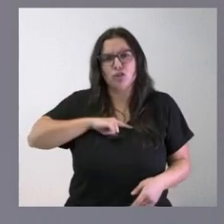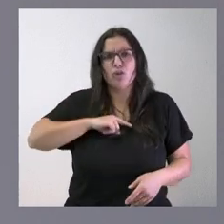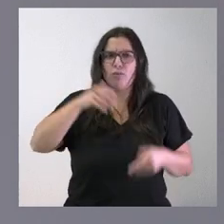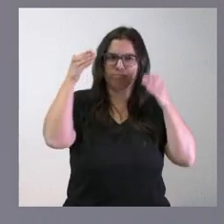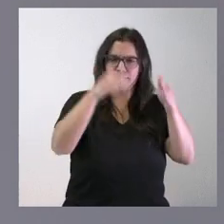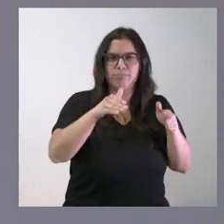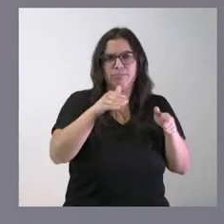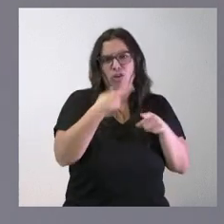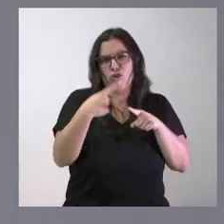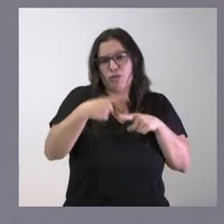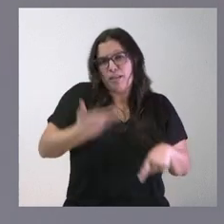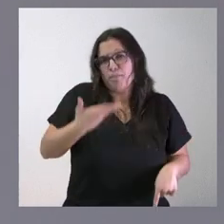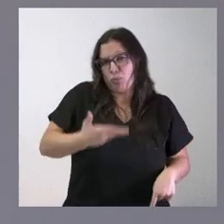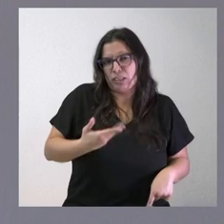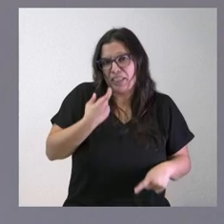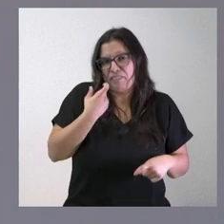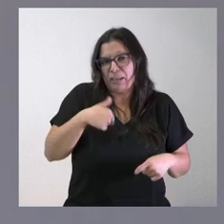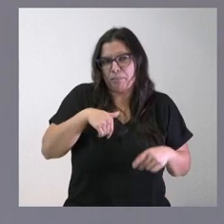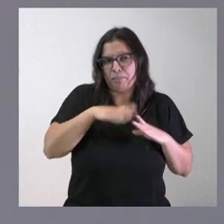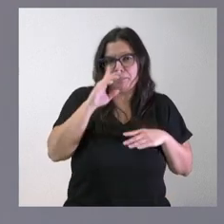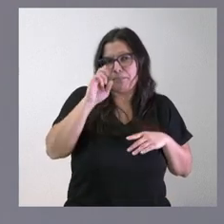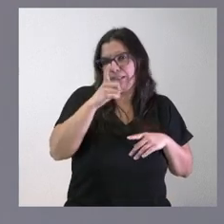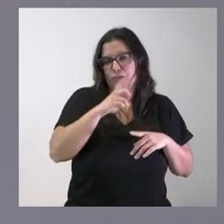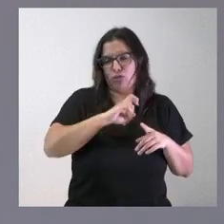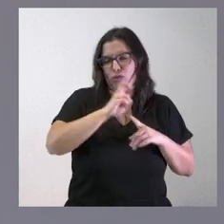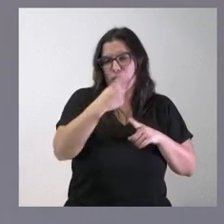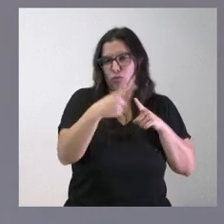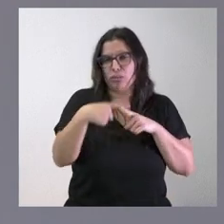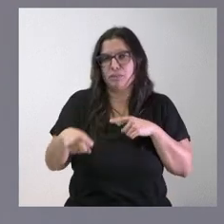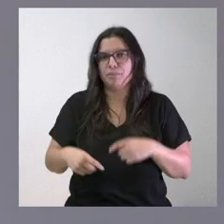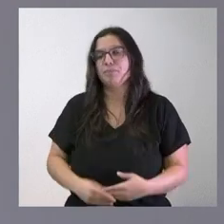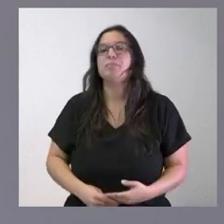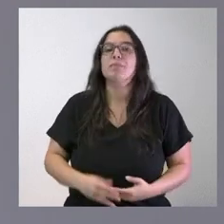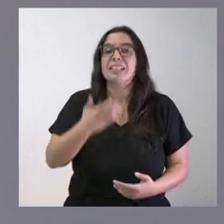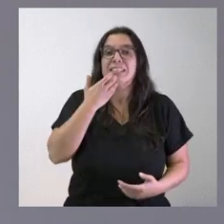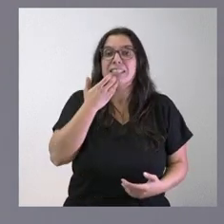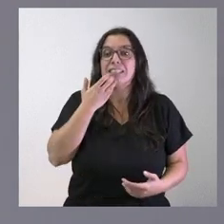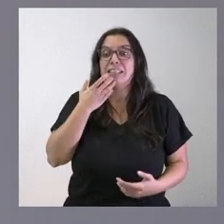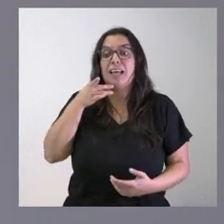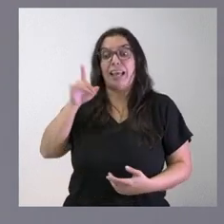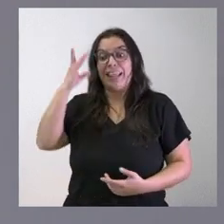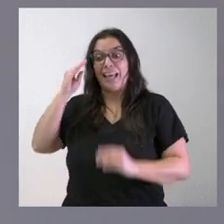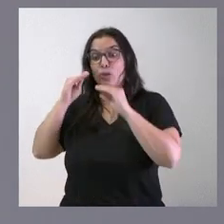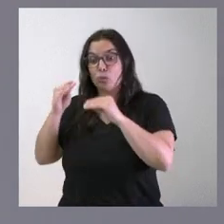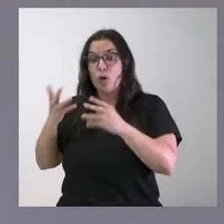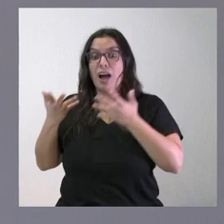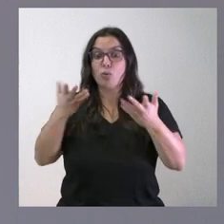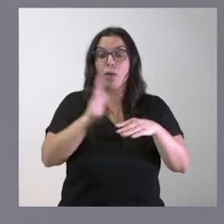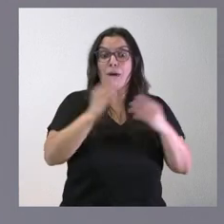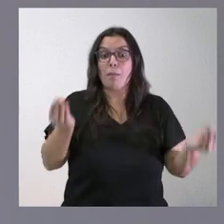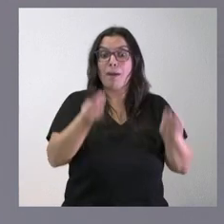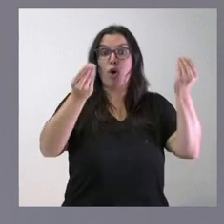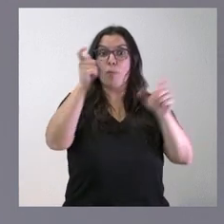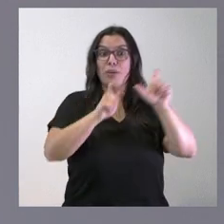y creo que son más necesarias realmente si esto ayudara a mejorar la vida de la gente pero me temo